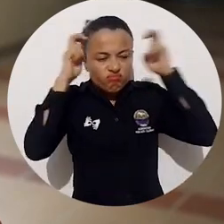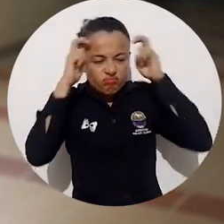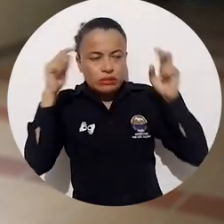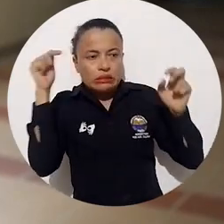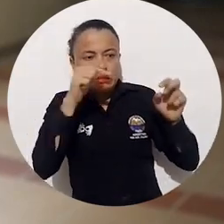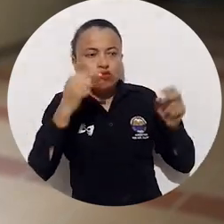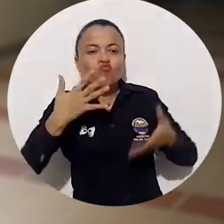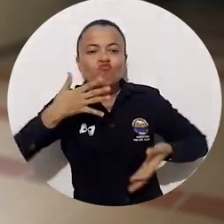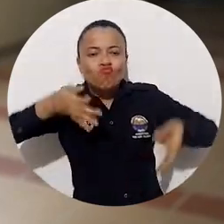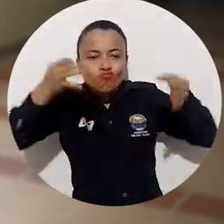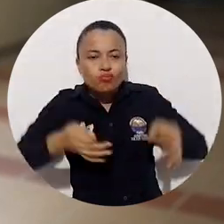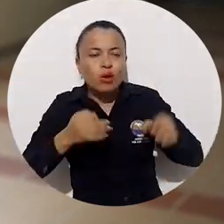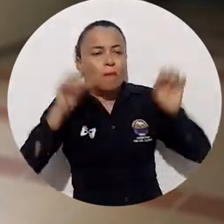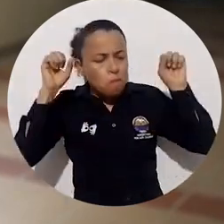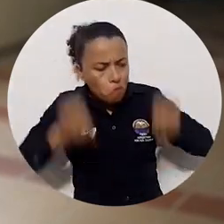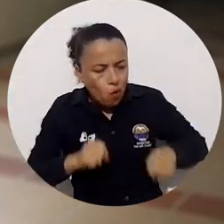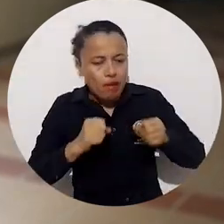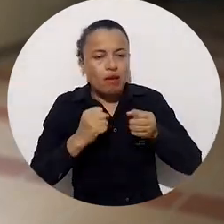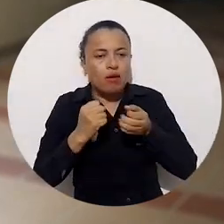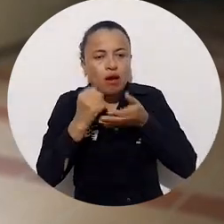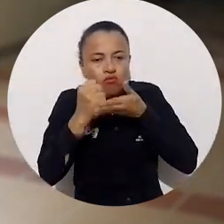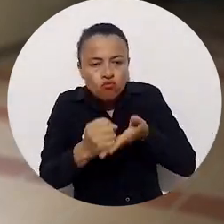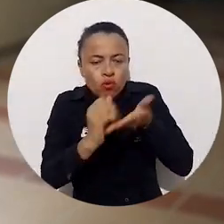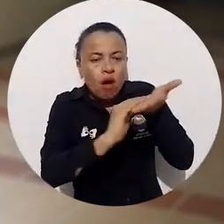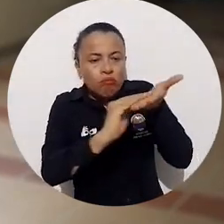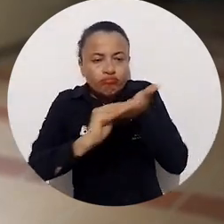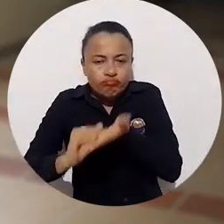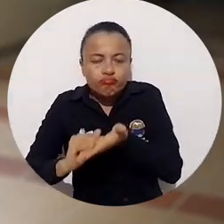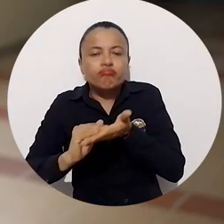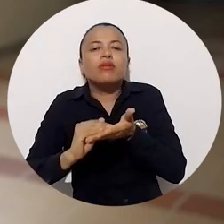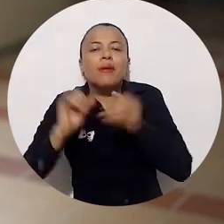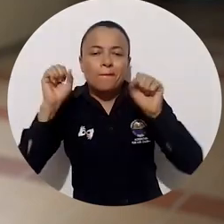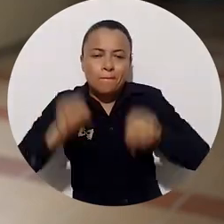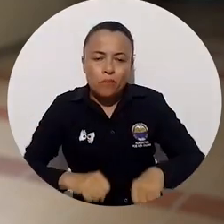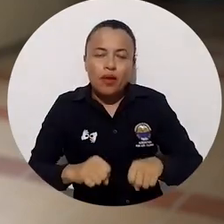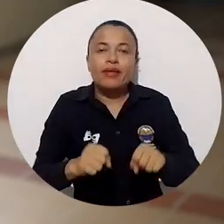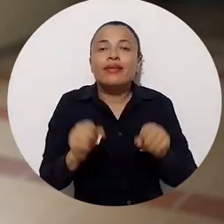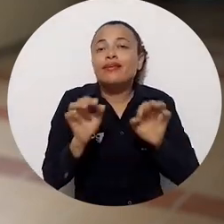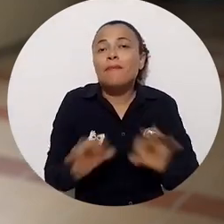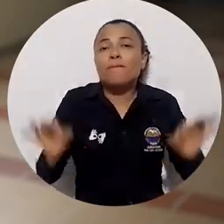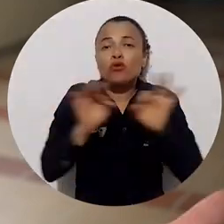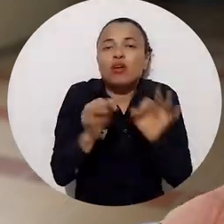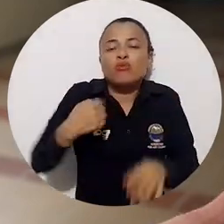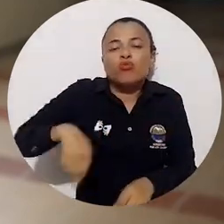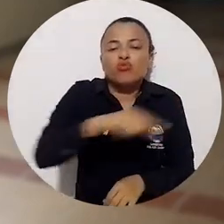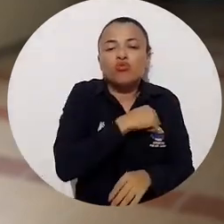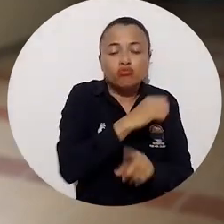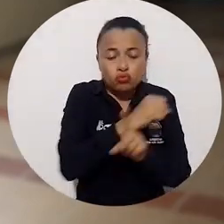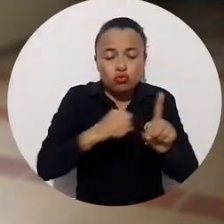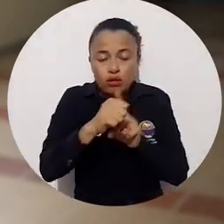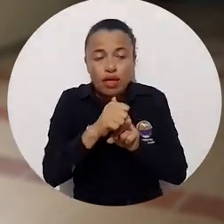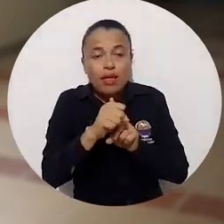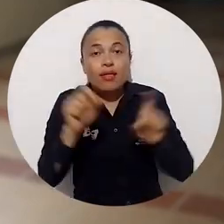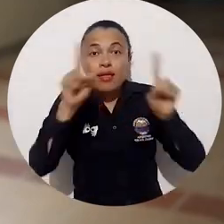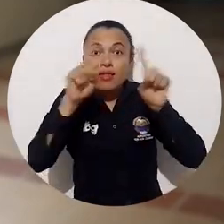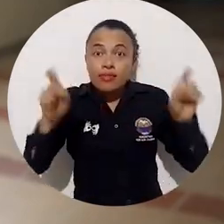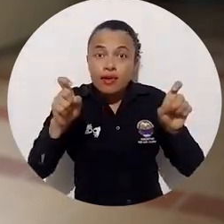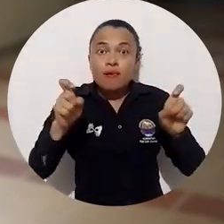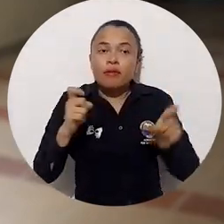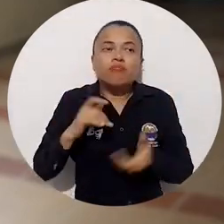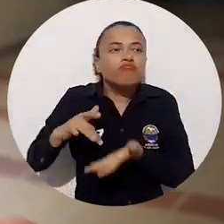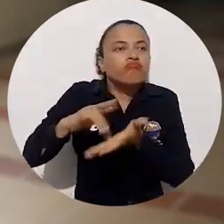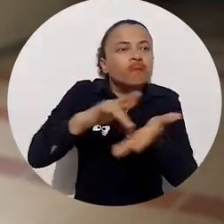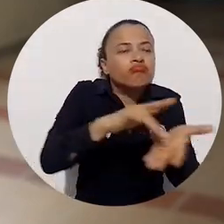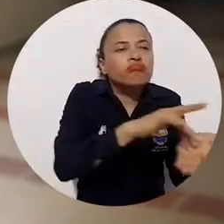credibilidad en el conocimiento, en sus capacidades y en sus potencialidades para ayudarnos y sobre todo porque como sociedad es un tema